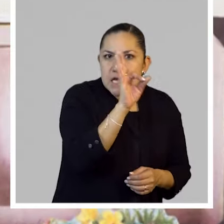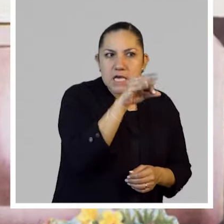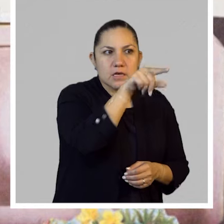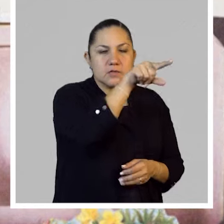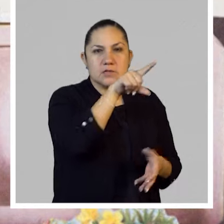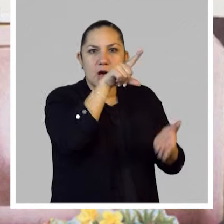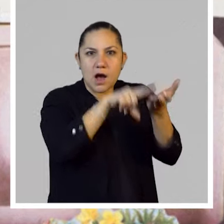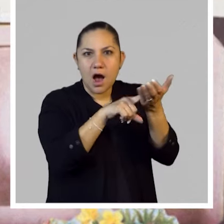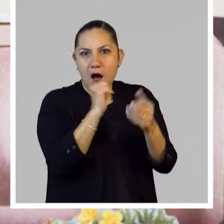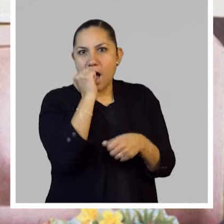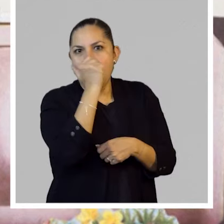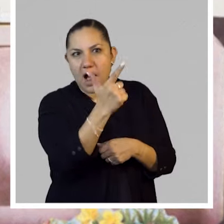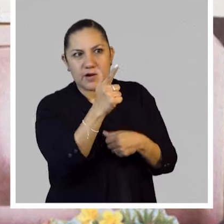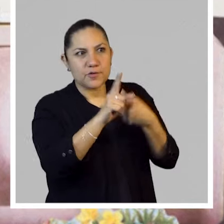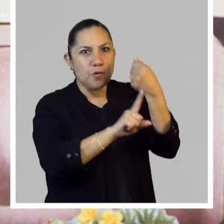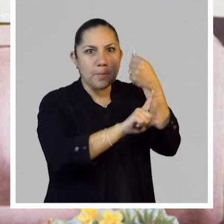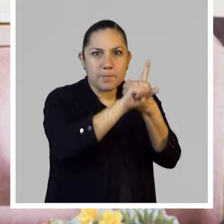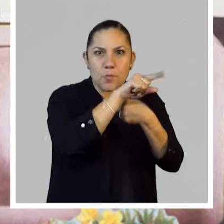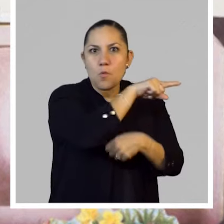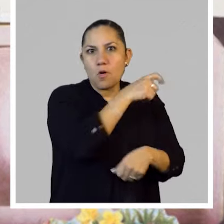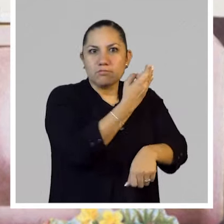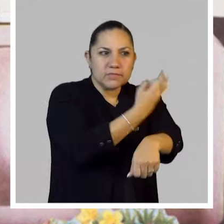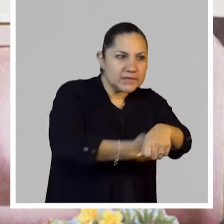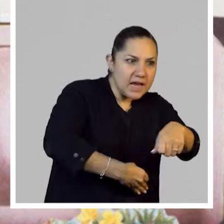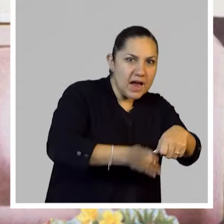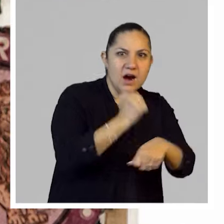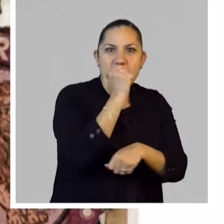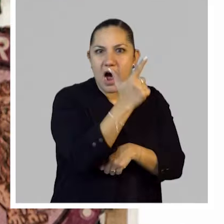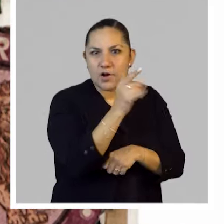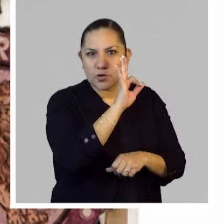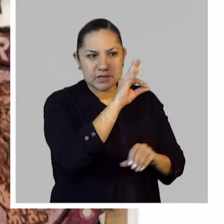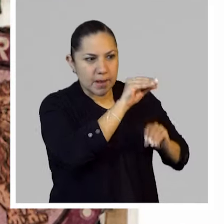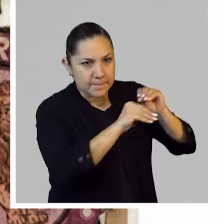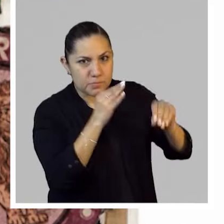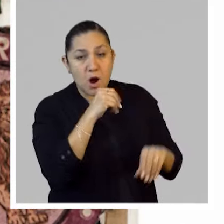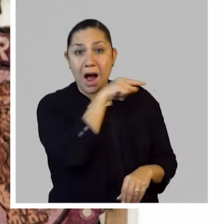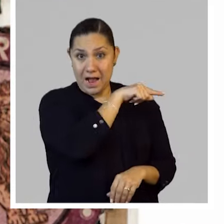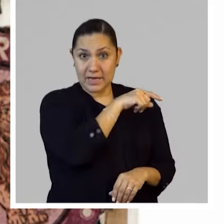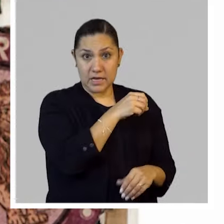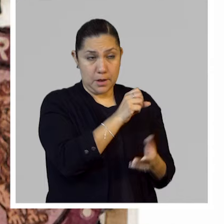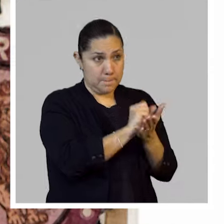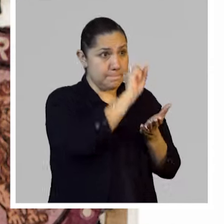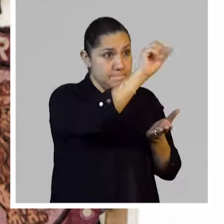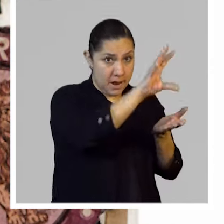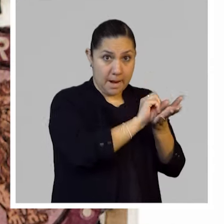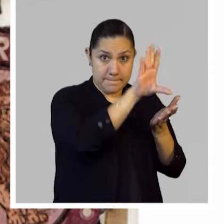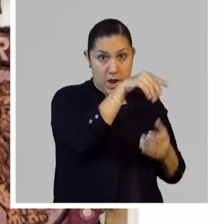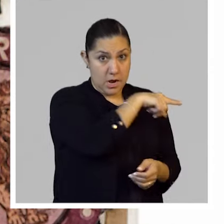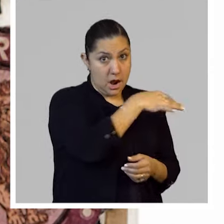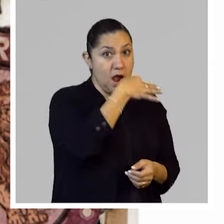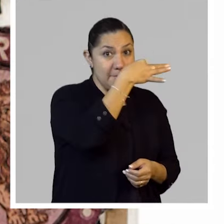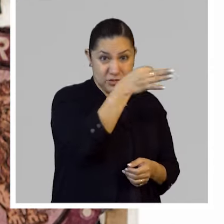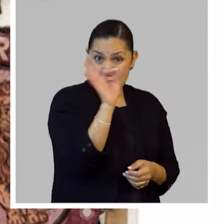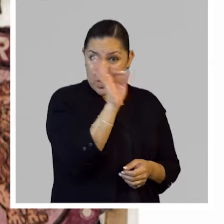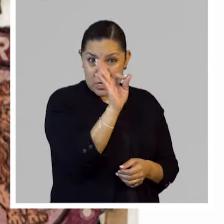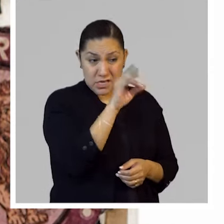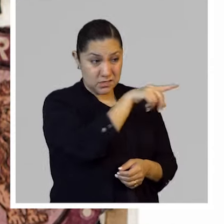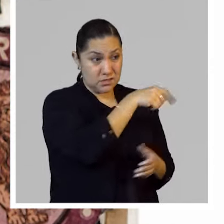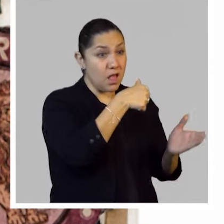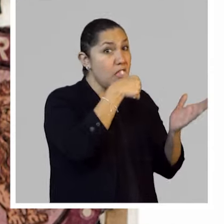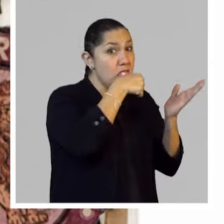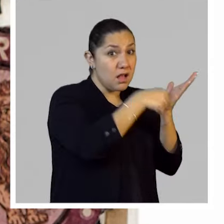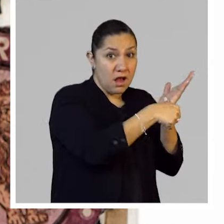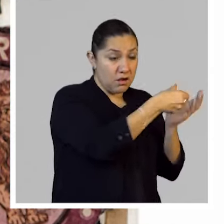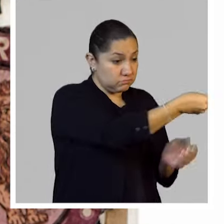incluso en la instrucción de cómo se va a montar todo se indica, ¿no? Que si alguna de las cartas no llega, pues que se deje ahí ese espacio